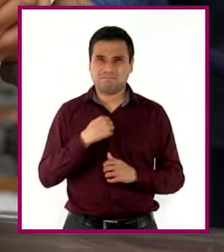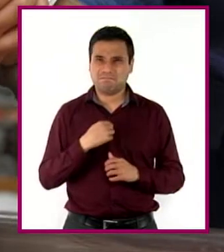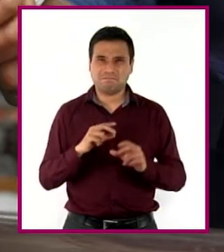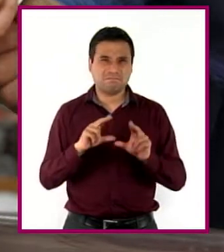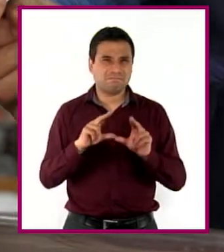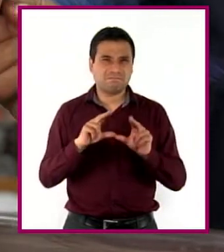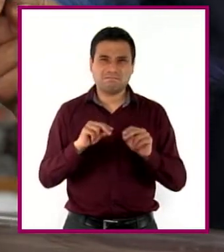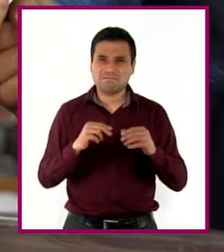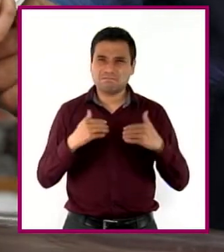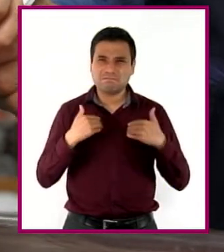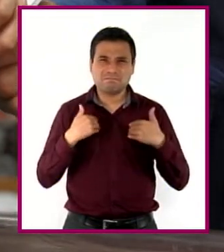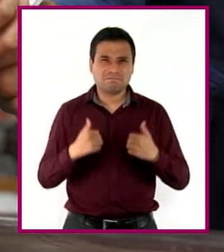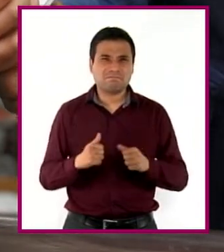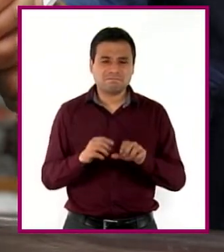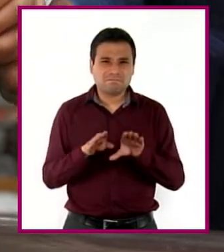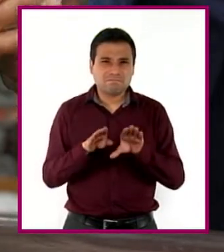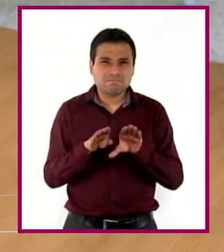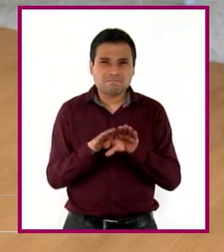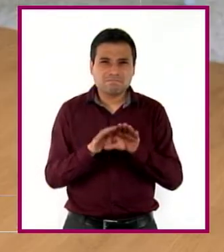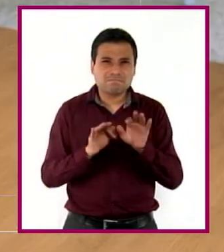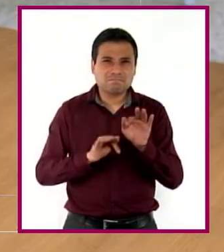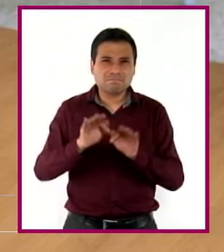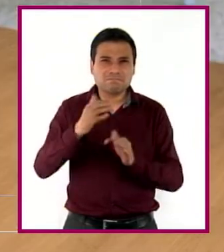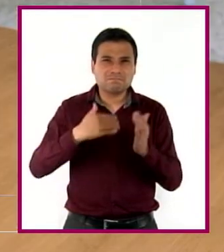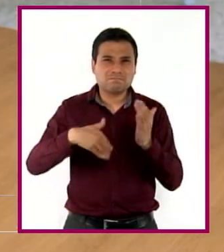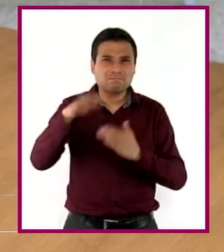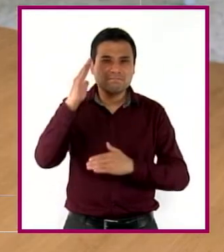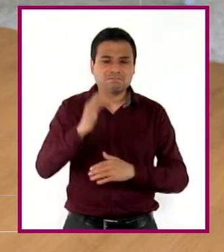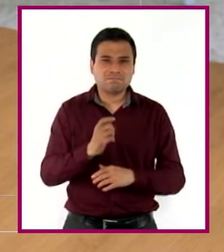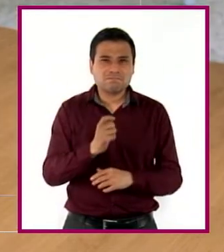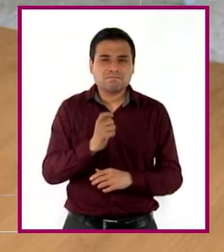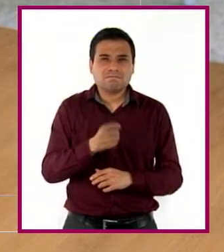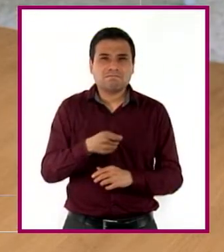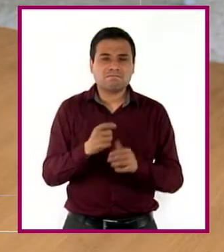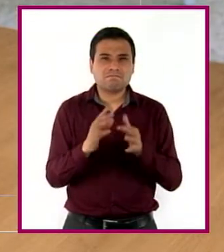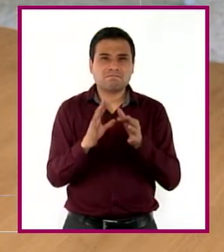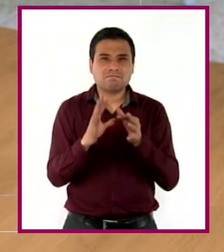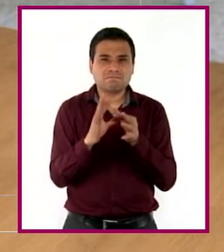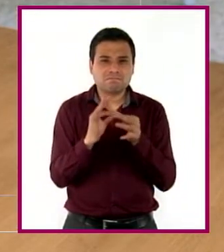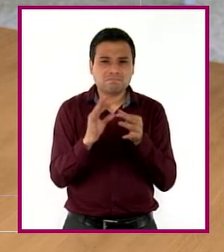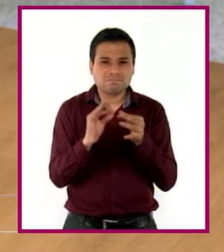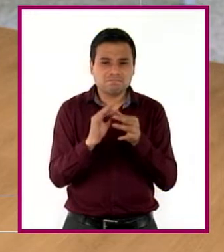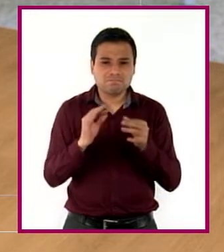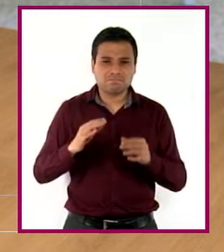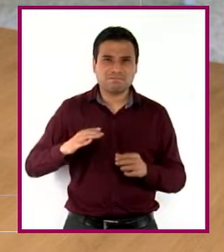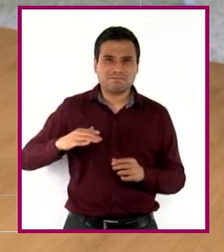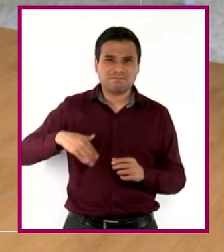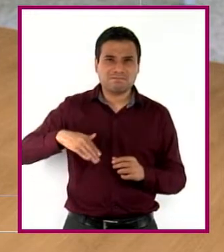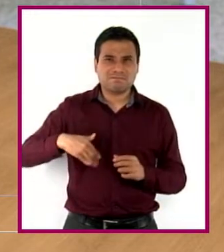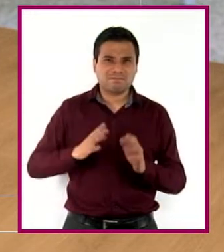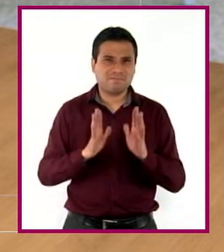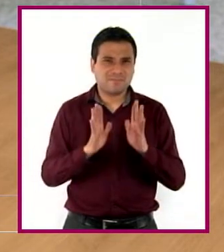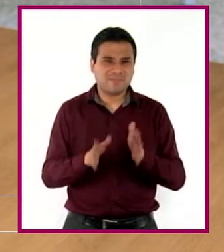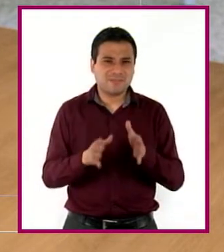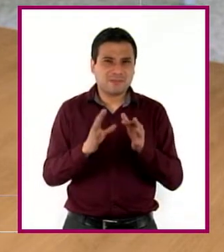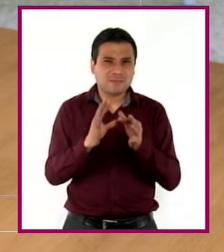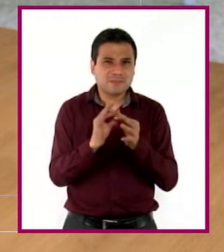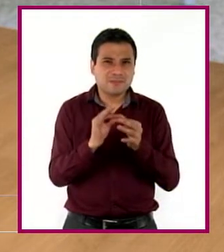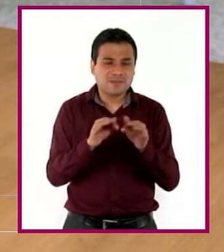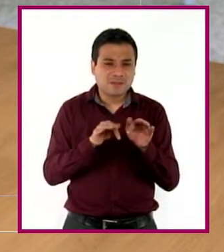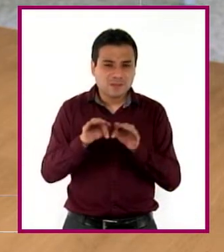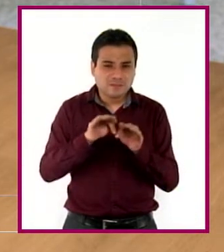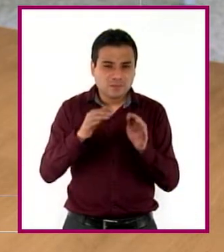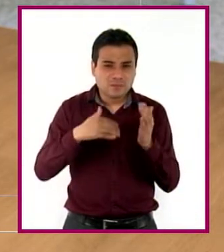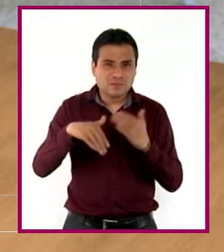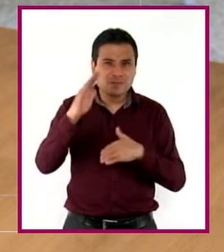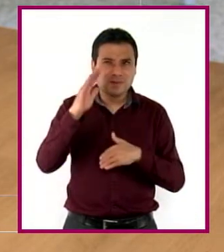bien a qué se refiere con el éxito laboral. Yo tampoco. Aunque hace rato escuché eso del éxito laboral en un